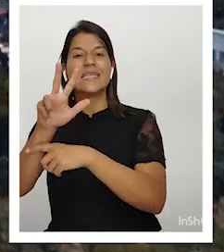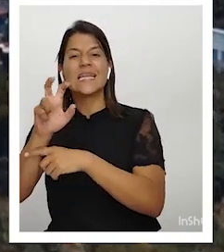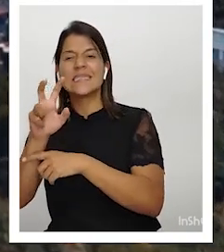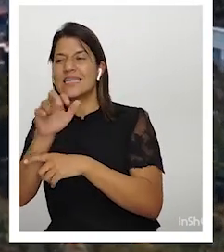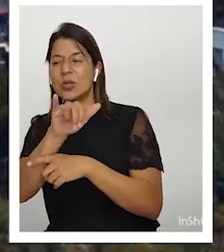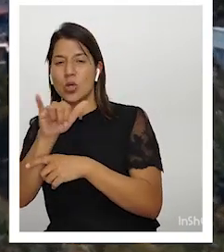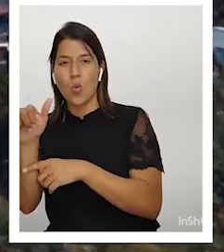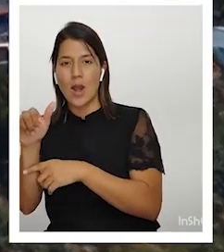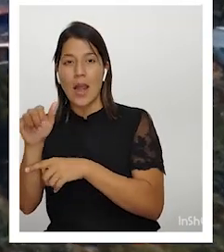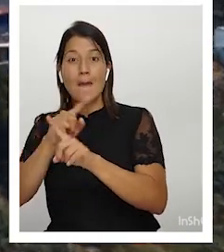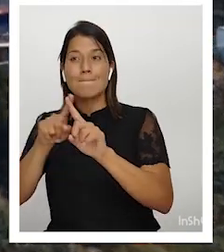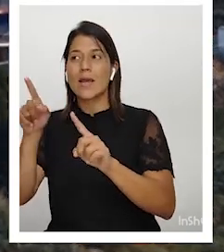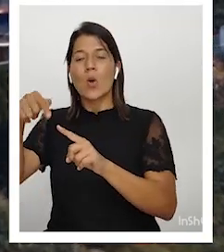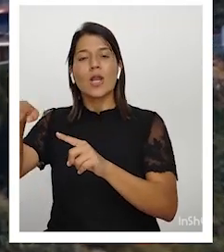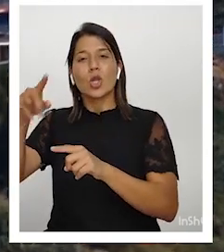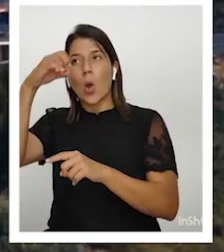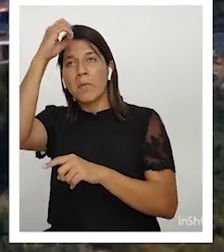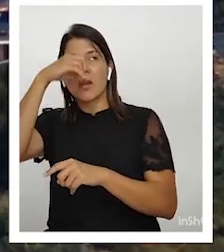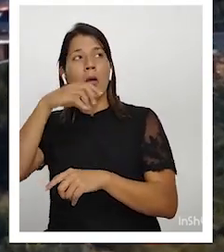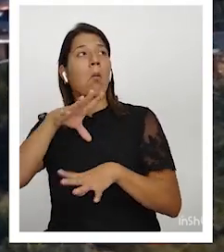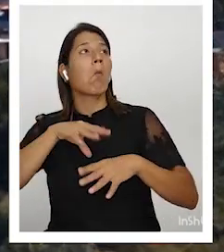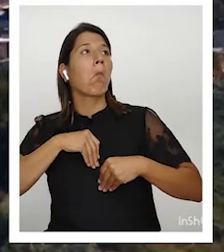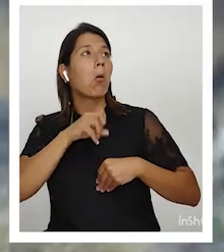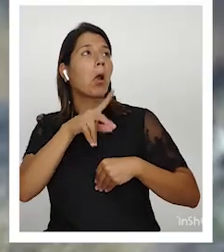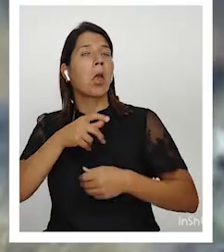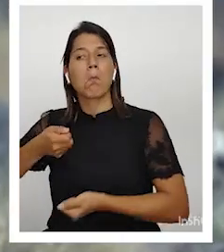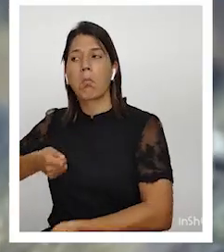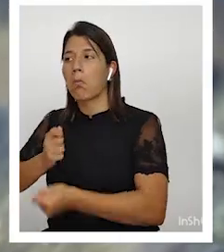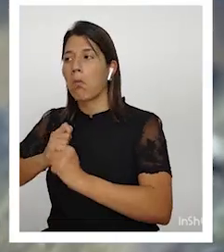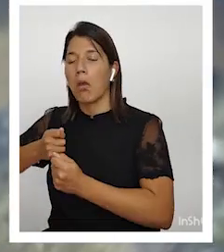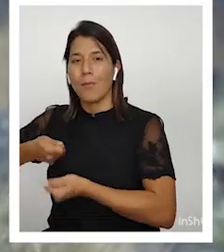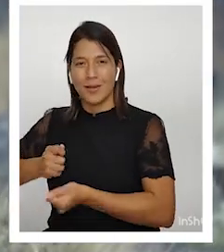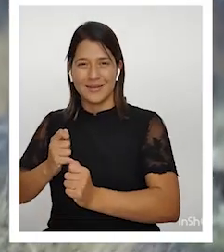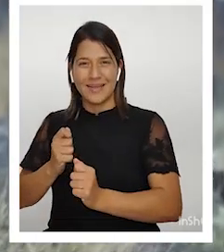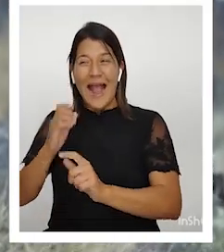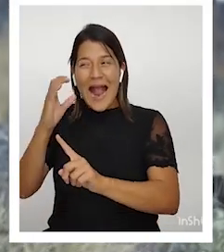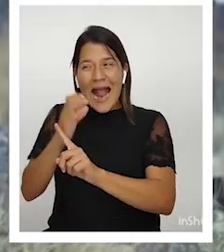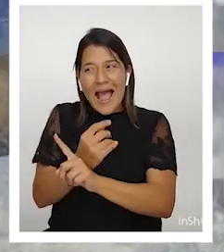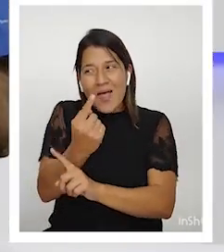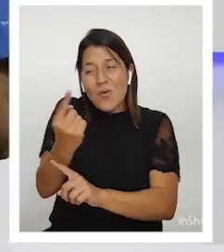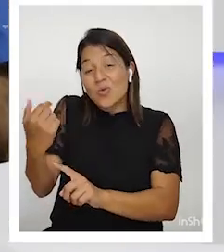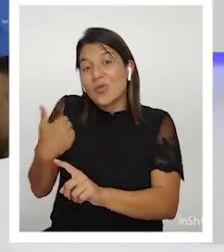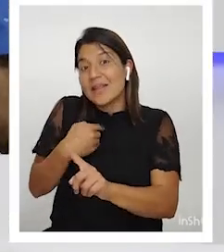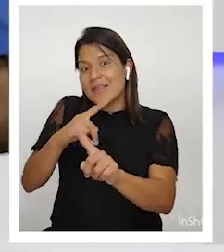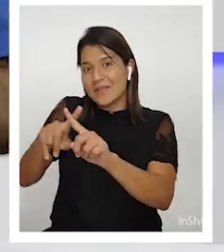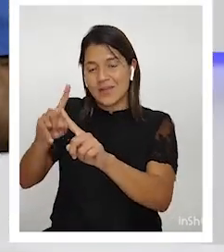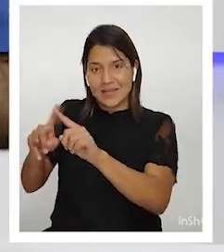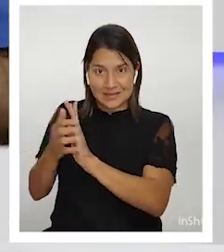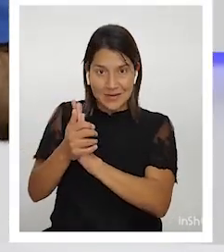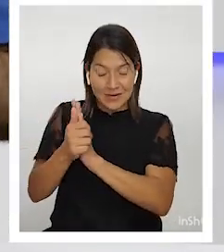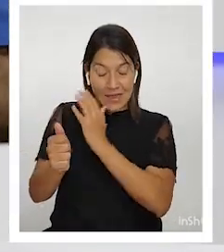son gente muy especializada. Bueno, el asunto está en que ellos logran